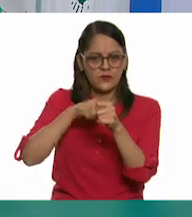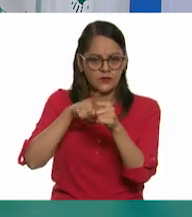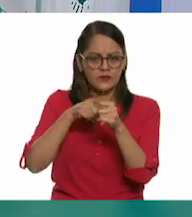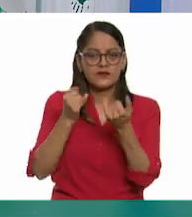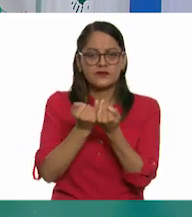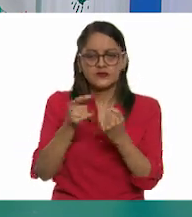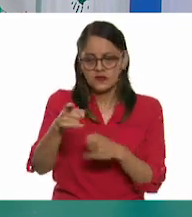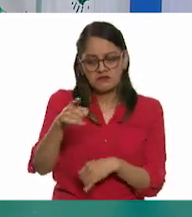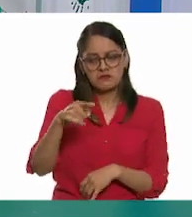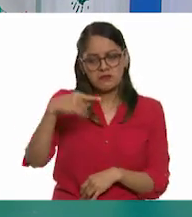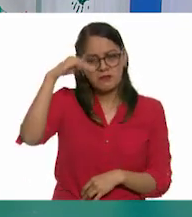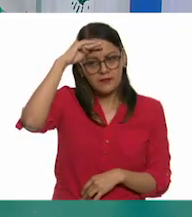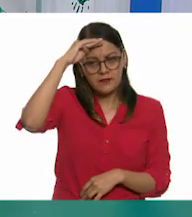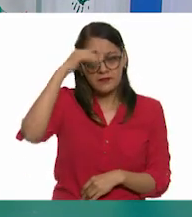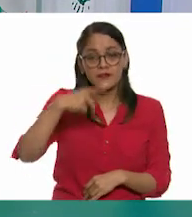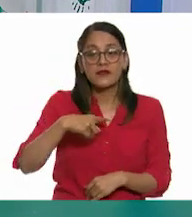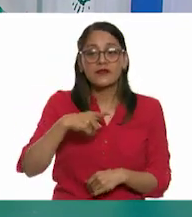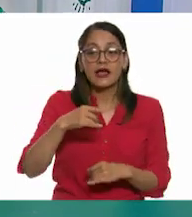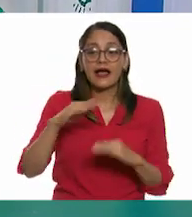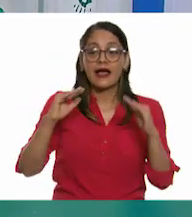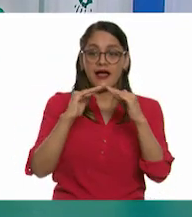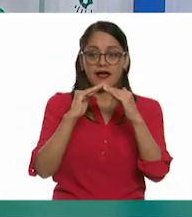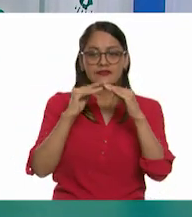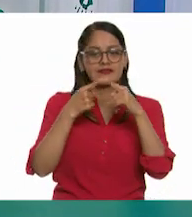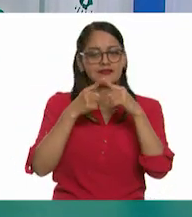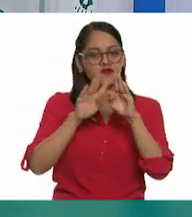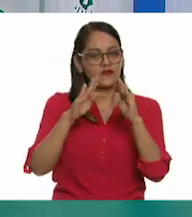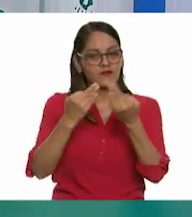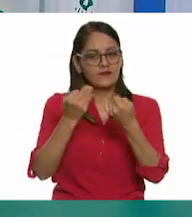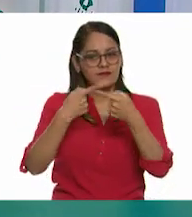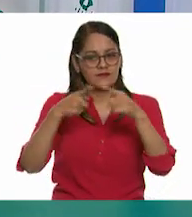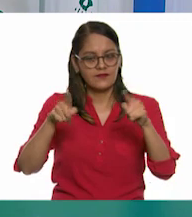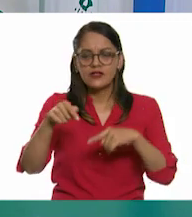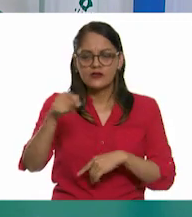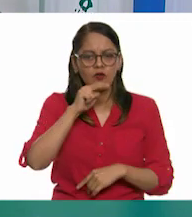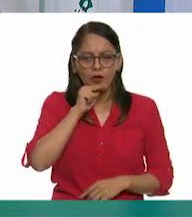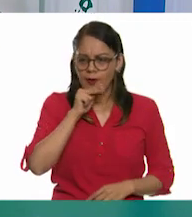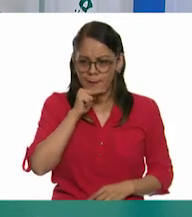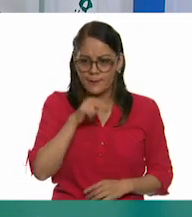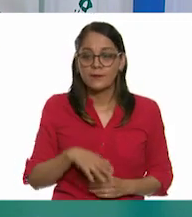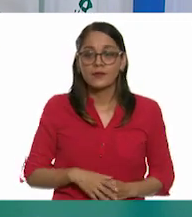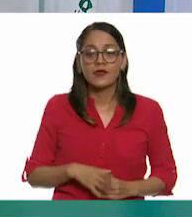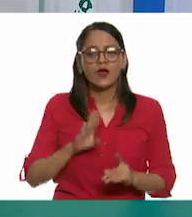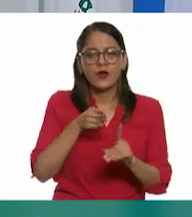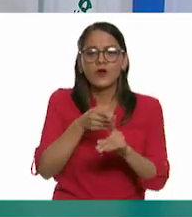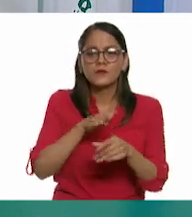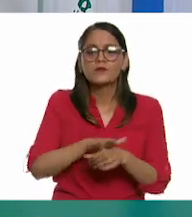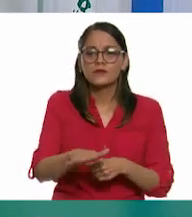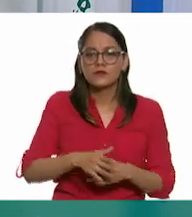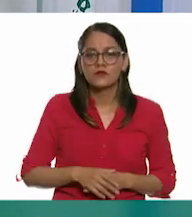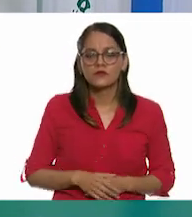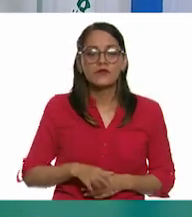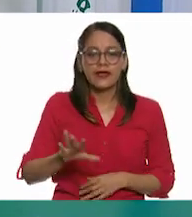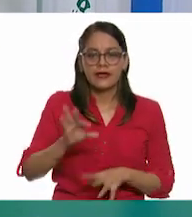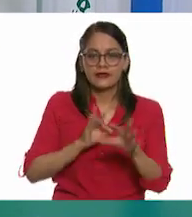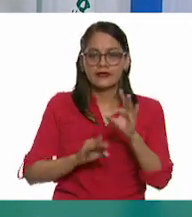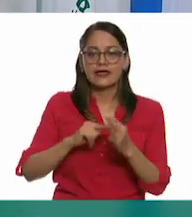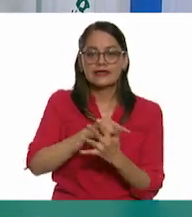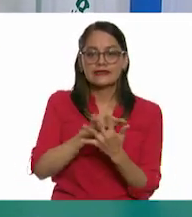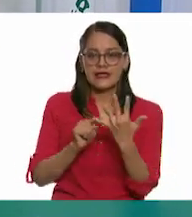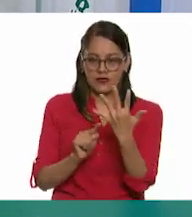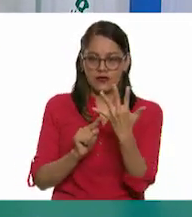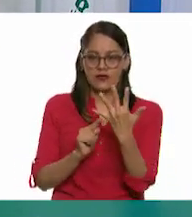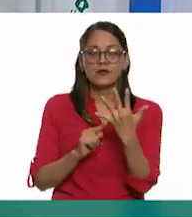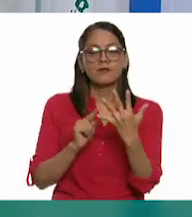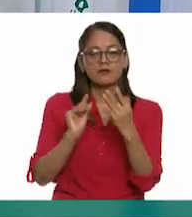llegó a salir una casa un poco diferente. Pero no se preocupen. El objetivo como tal era solo tomar cinco palillos y